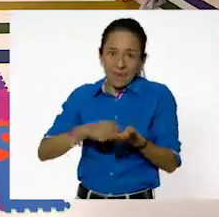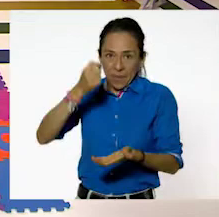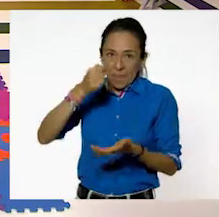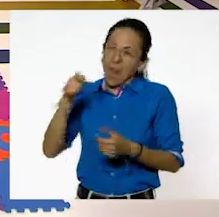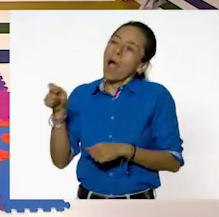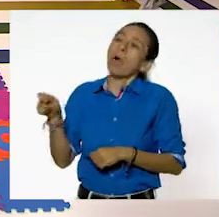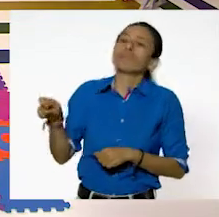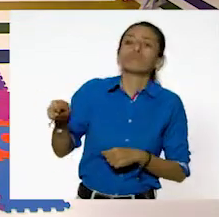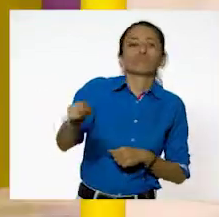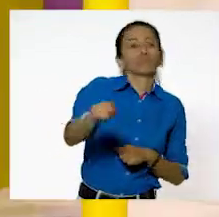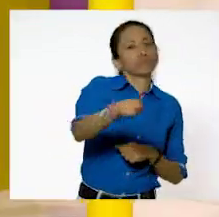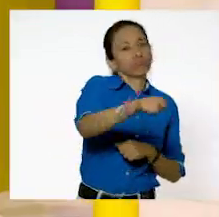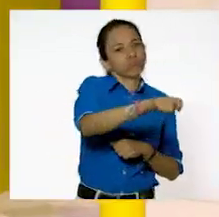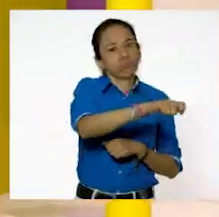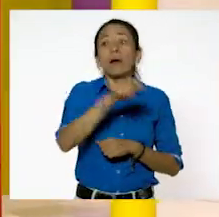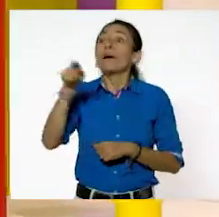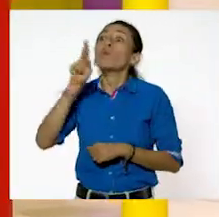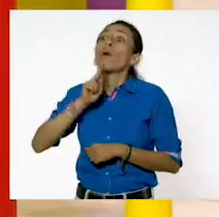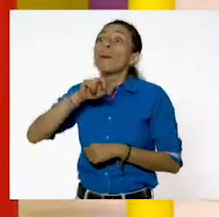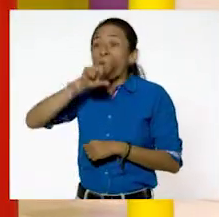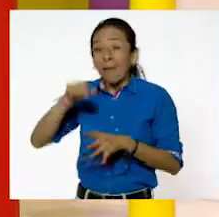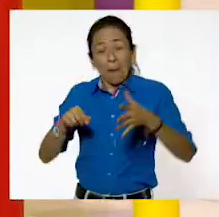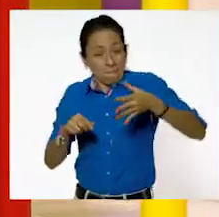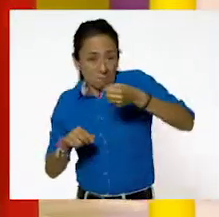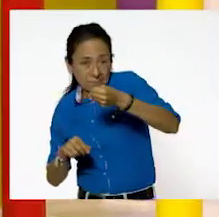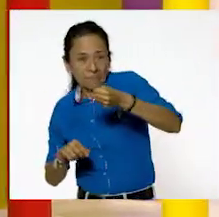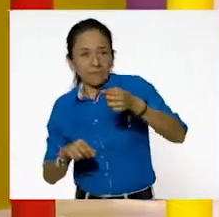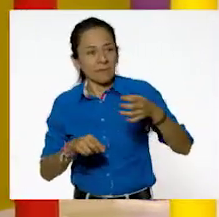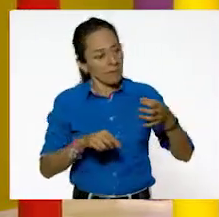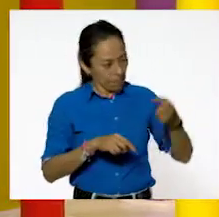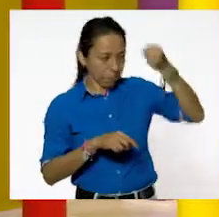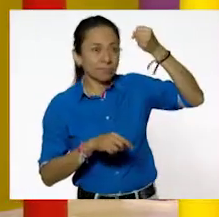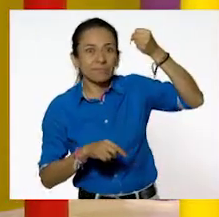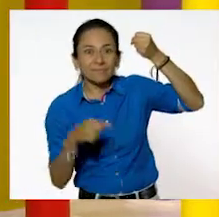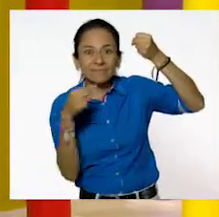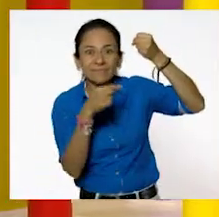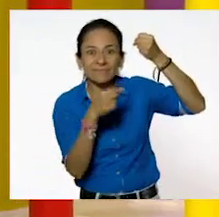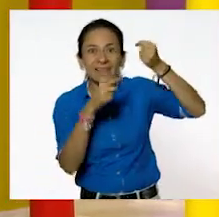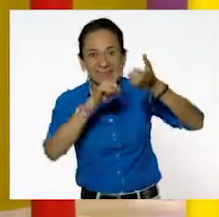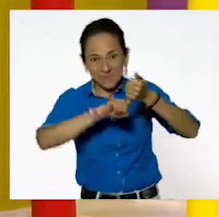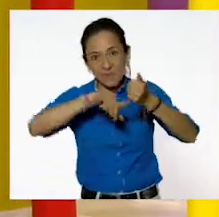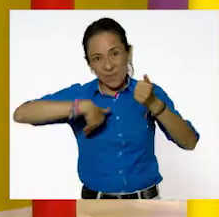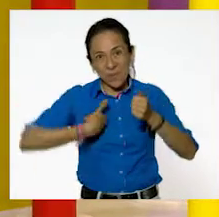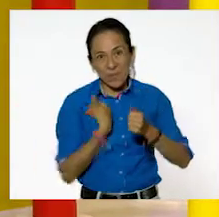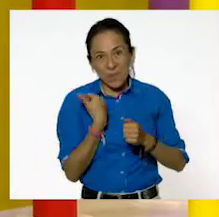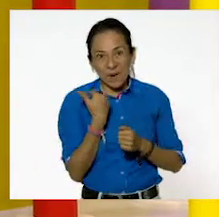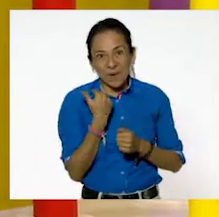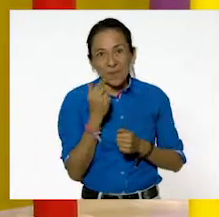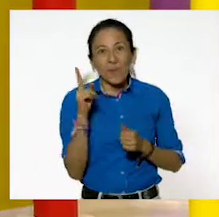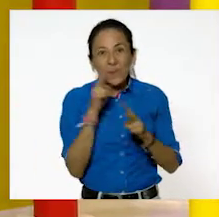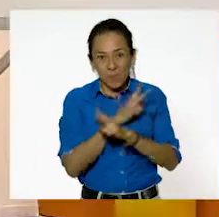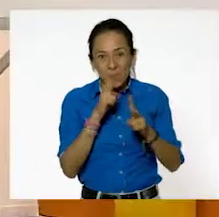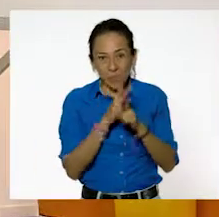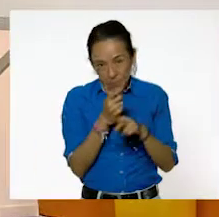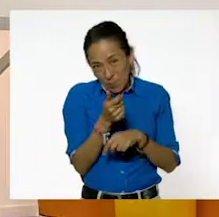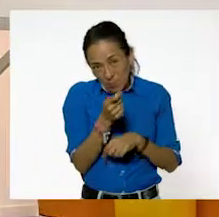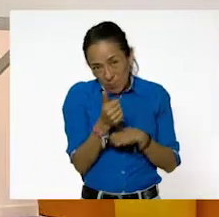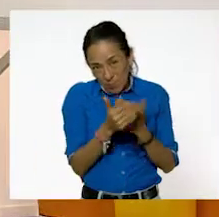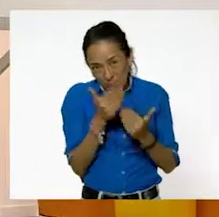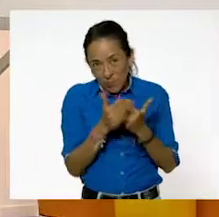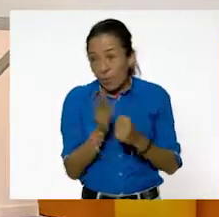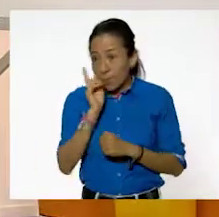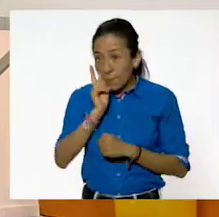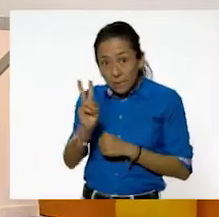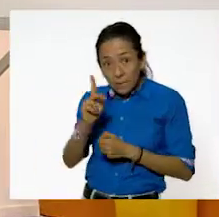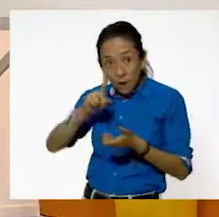Inténtalo. Y ahora ciérrala. Y la cierro. Ay, aquí tengo un poco de aire metido en esta bolsa. Escapamos el aire. Y si se dan cuenta, ahí el aire ya lo